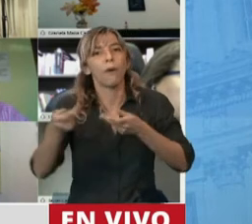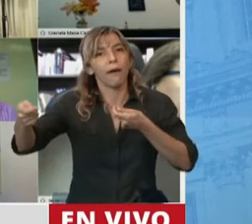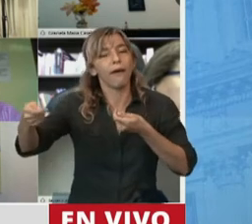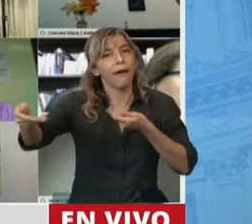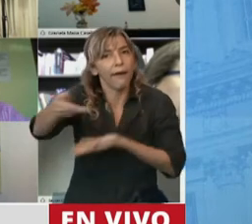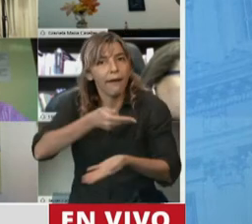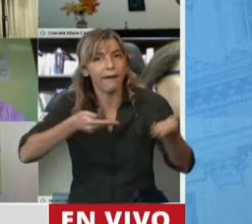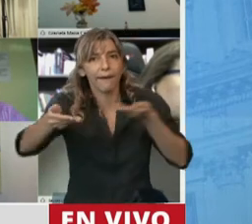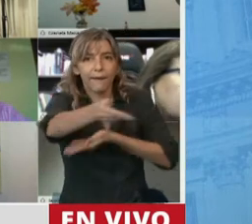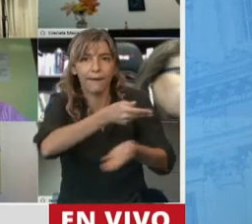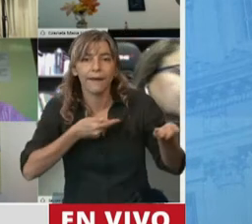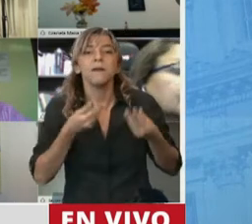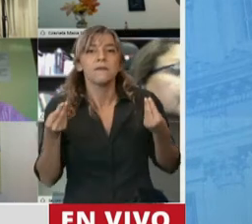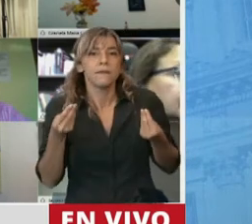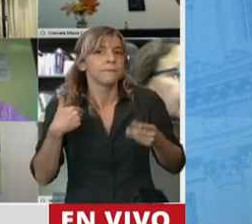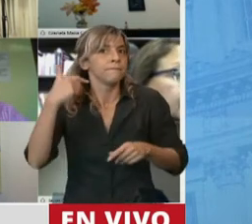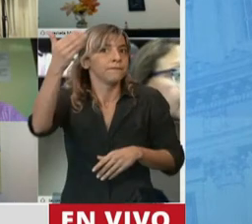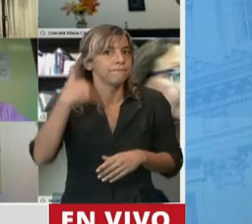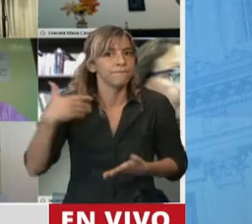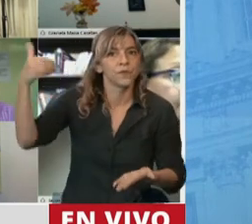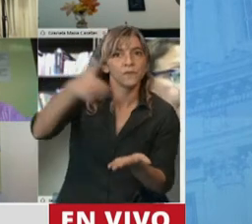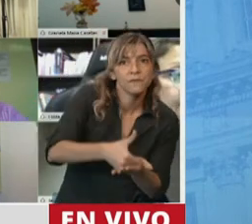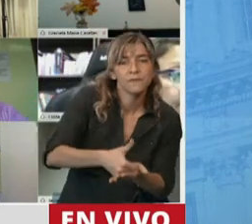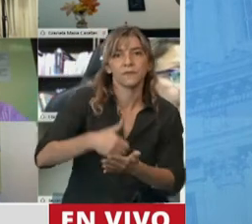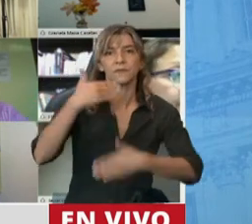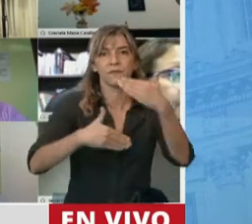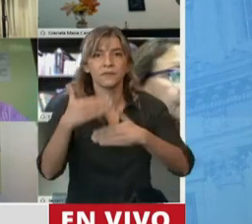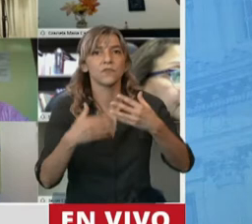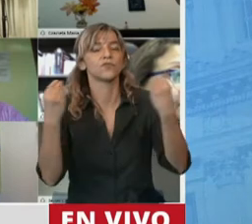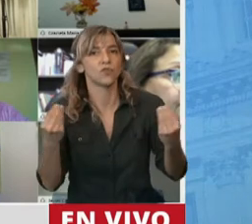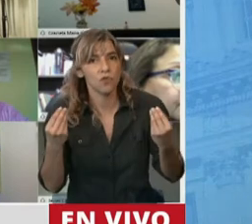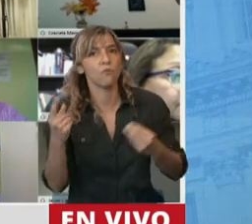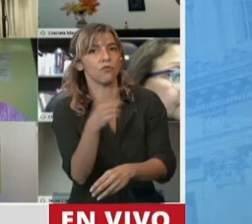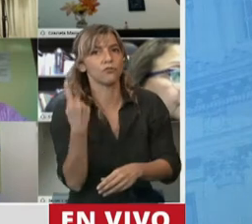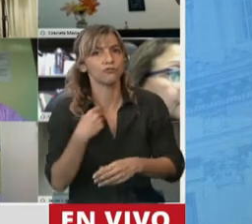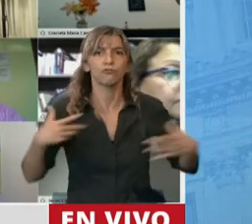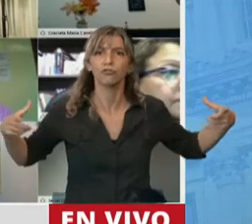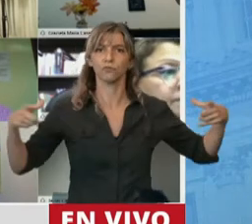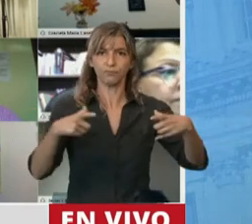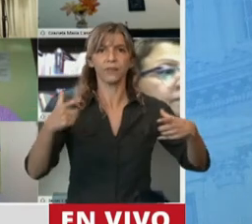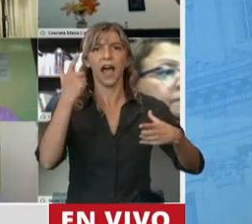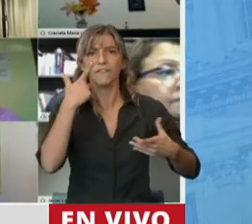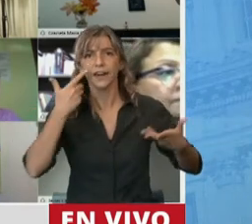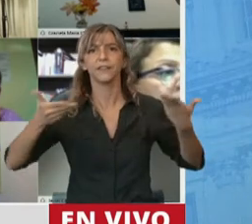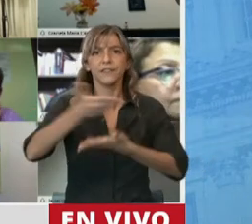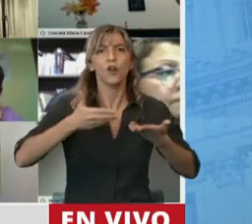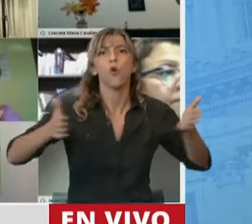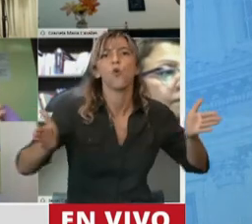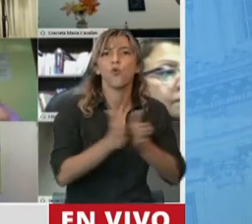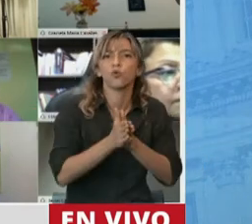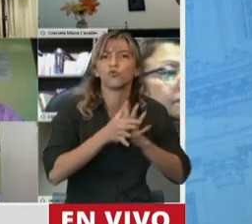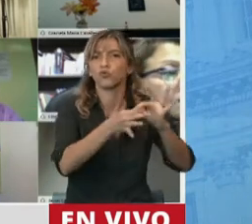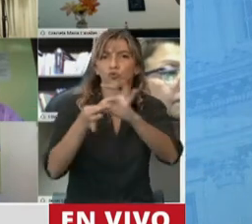que nos convoquen a promover la inversión y el desarrollo, nos van a encontrar sentados en la misma mesa a ver cómo lo hacemos juntos.